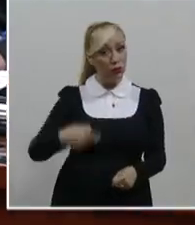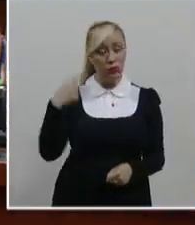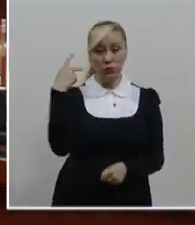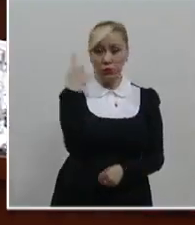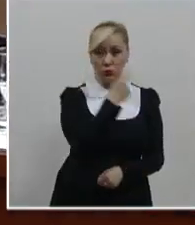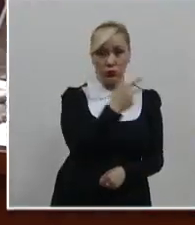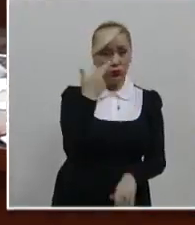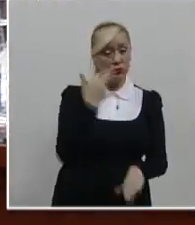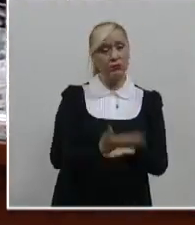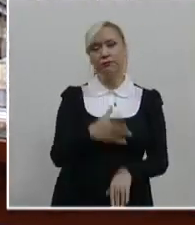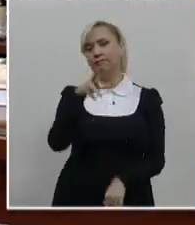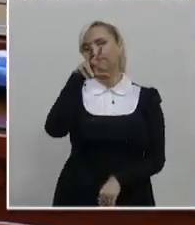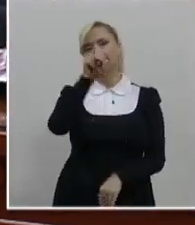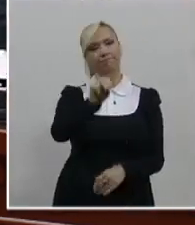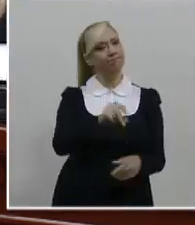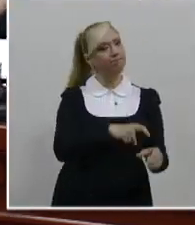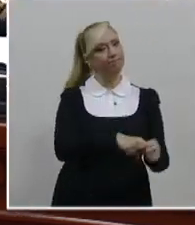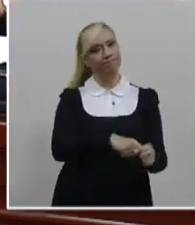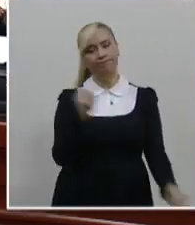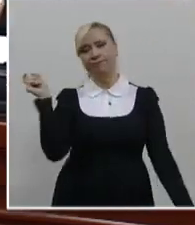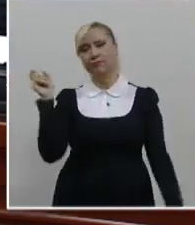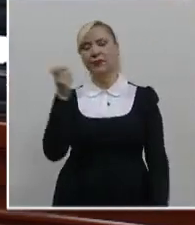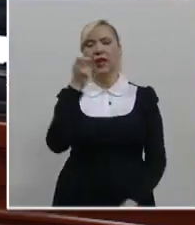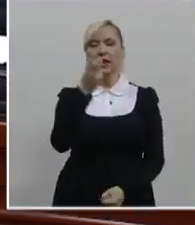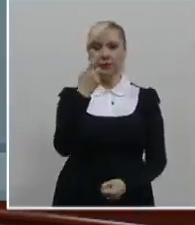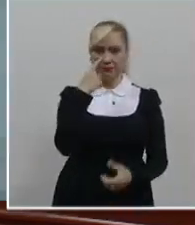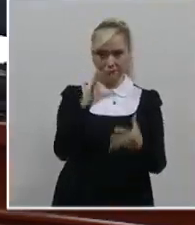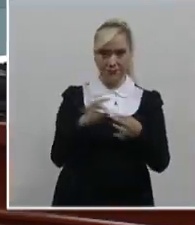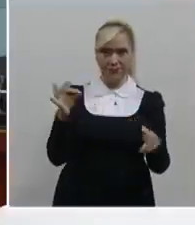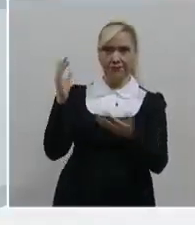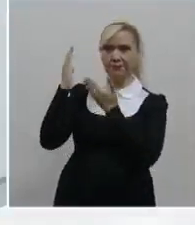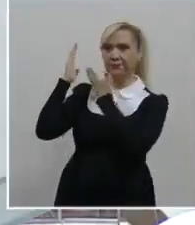Ejecutivo local. Estos fueron algunos de los argumentos.